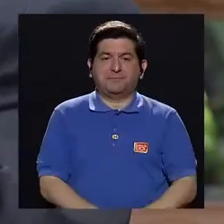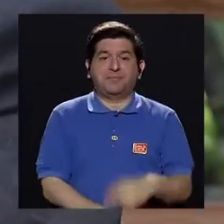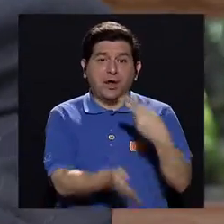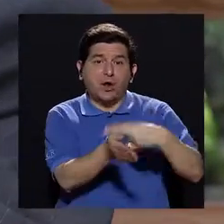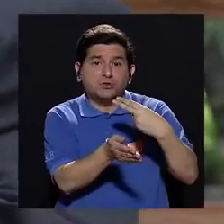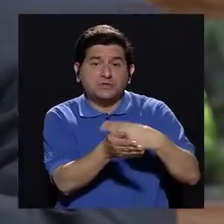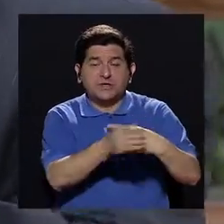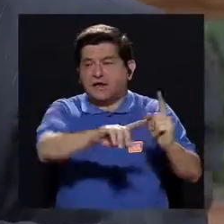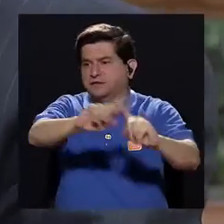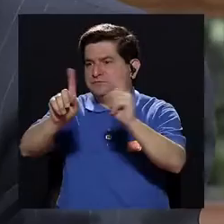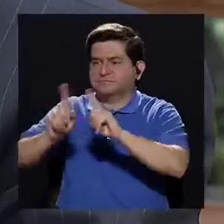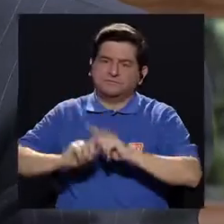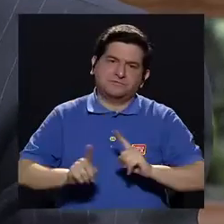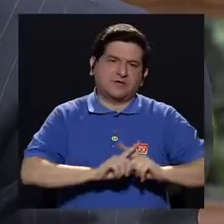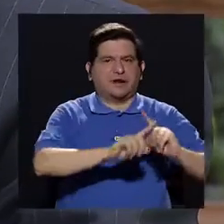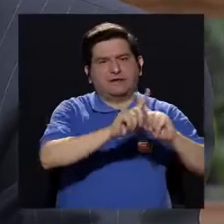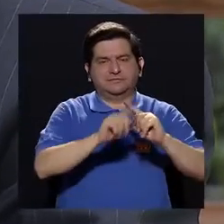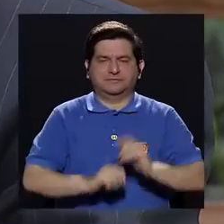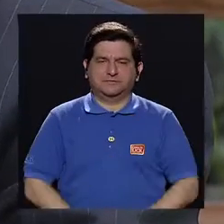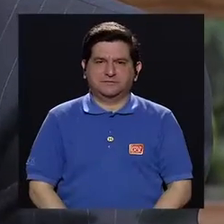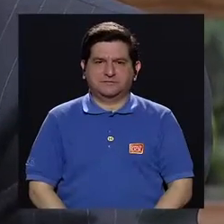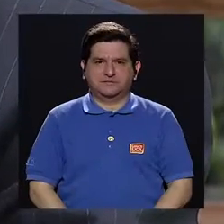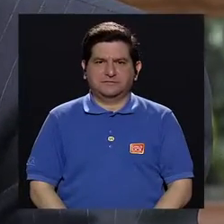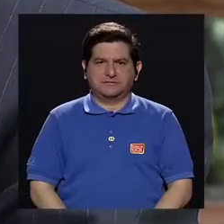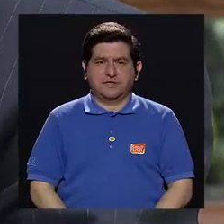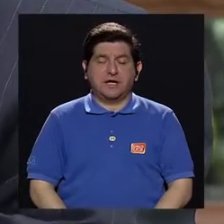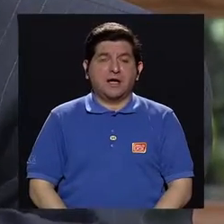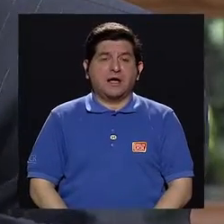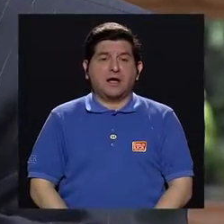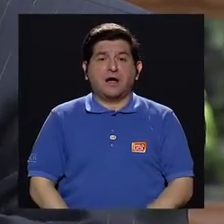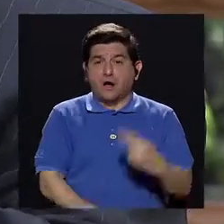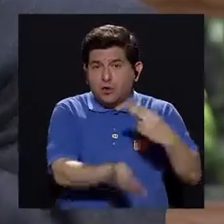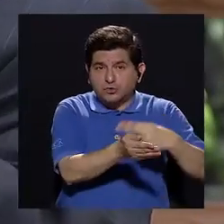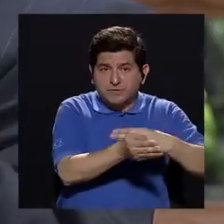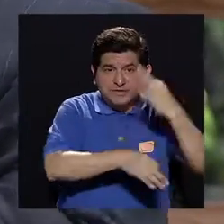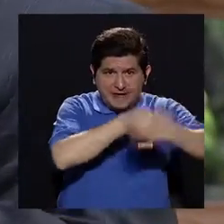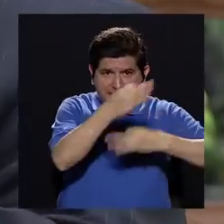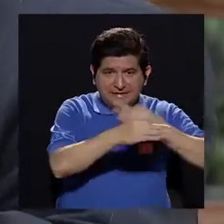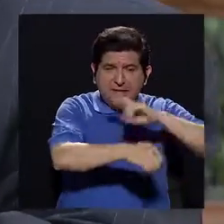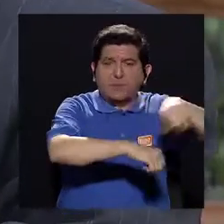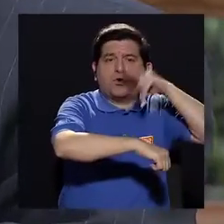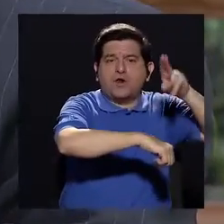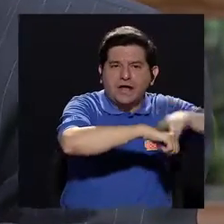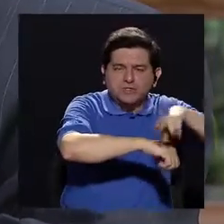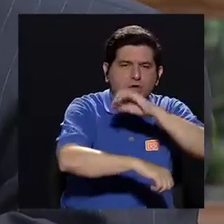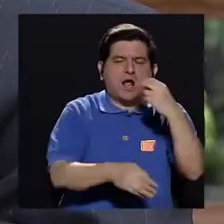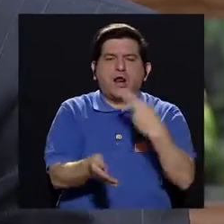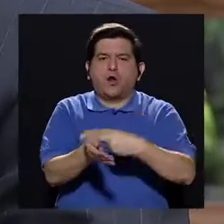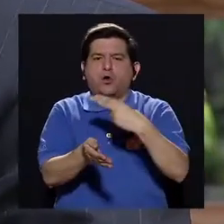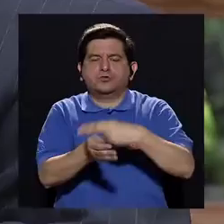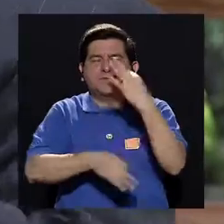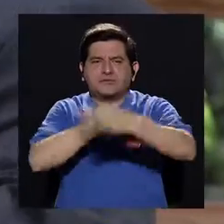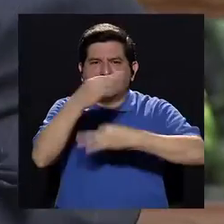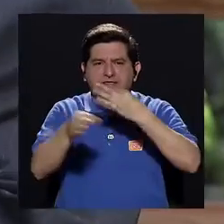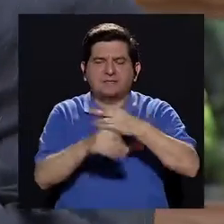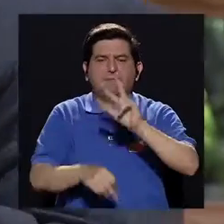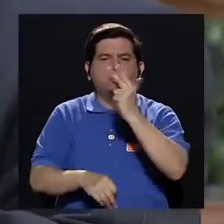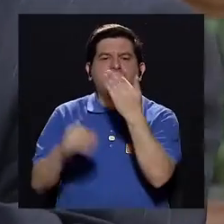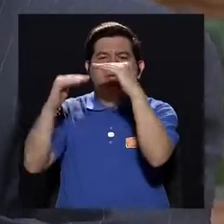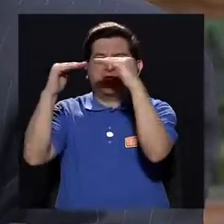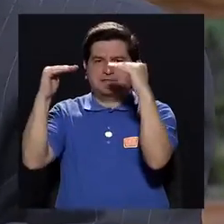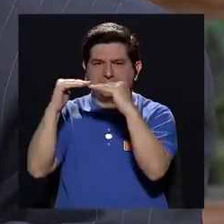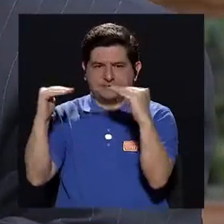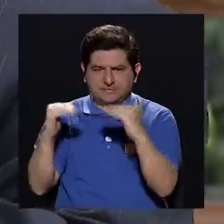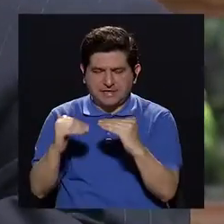los hospitales son diferentes. Es decir, hay hospitales que son nacionales o hospitales que llamamos de tercer